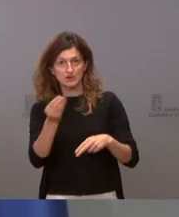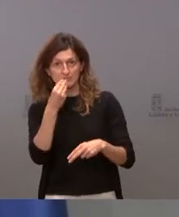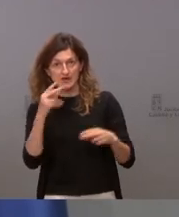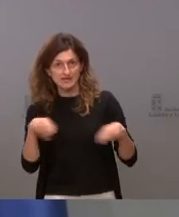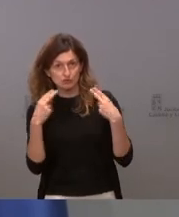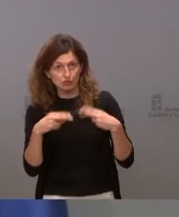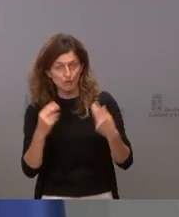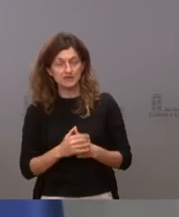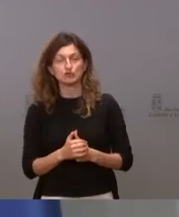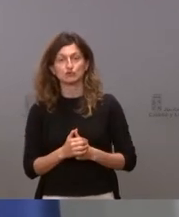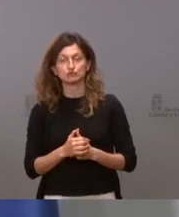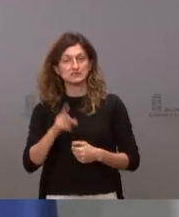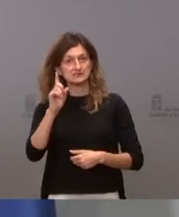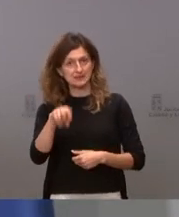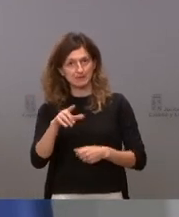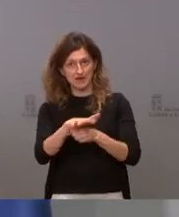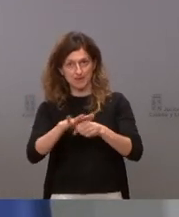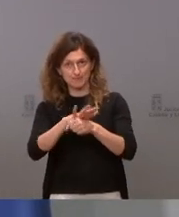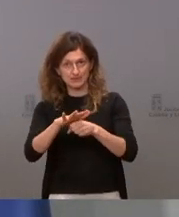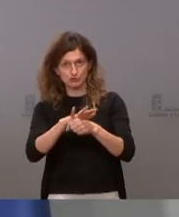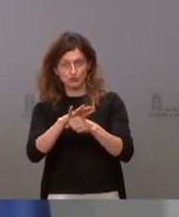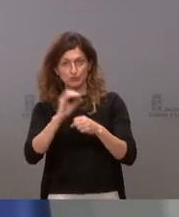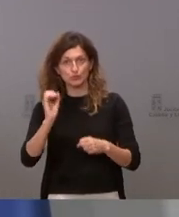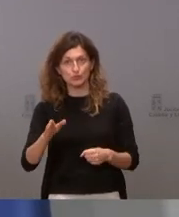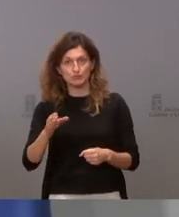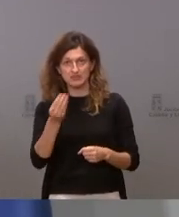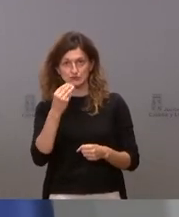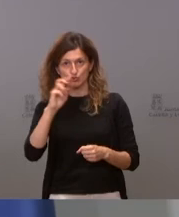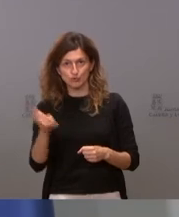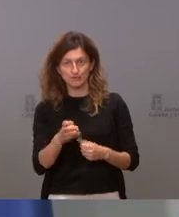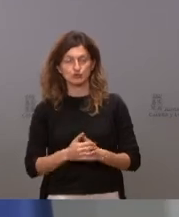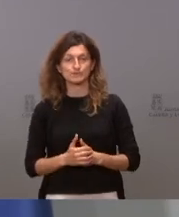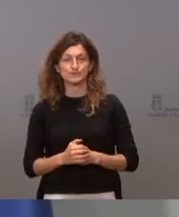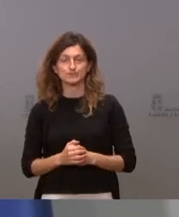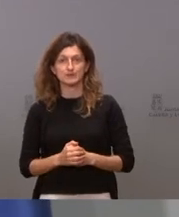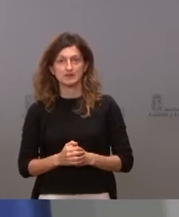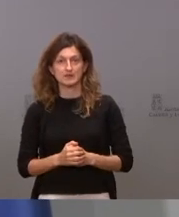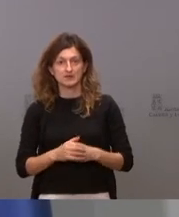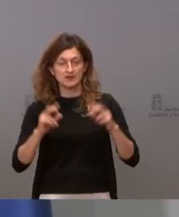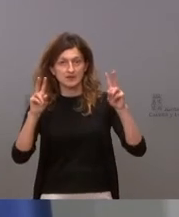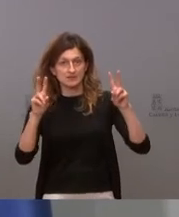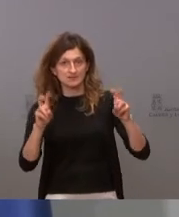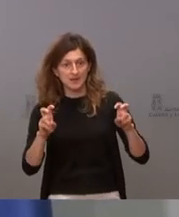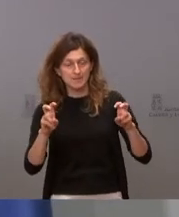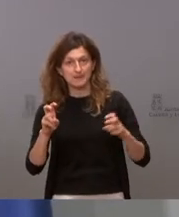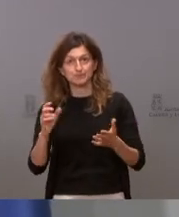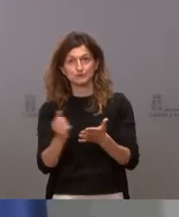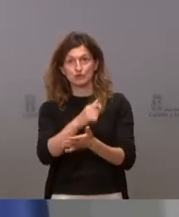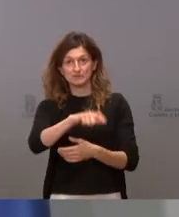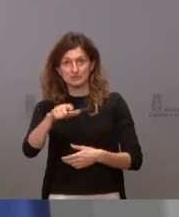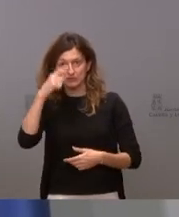están en ese ámbito de los clubes gastronómicos. Sobre el asunto de Langa, hombre, como todo el mundo sabe, yo soy